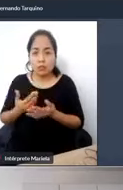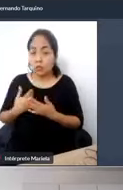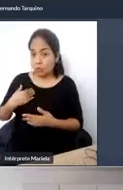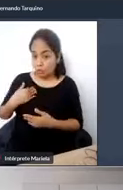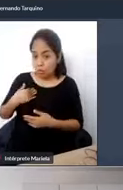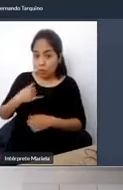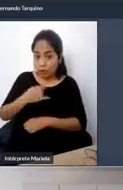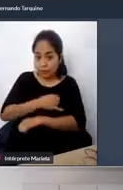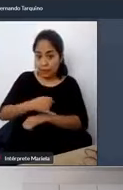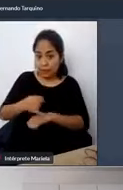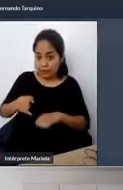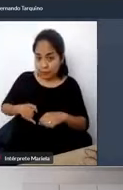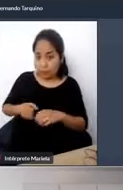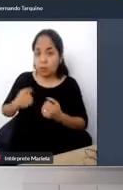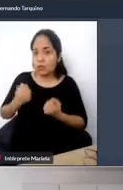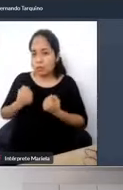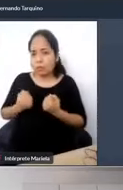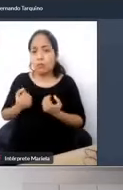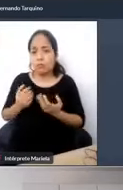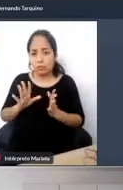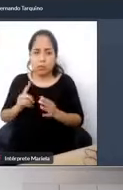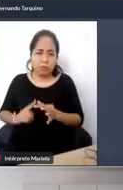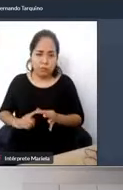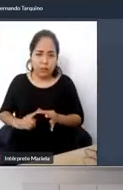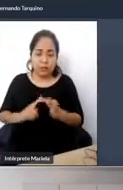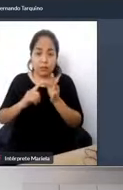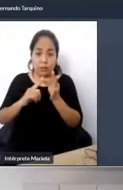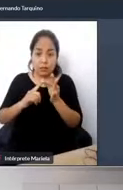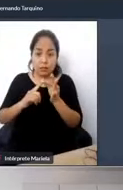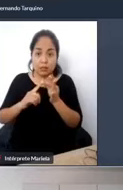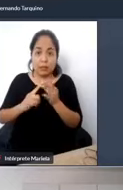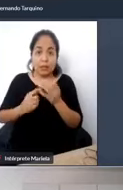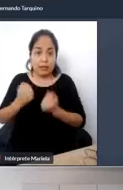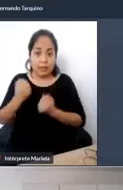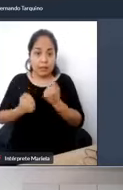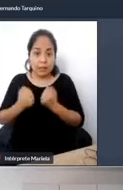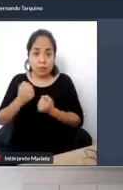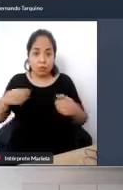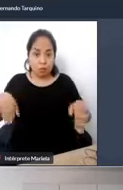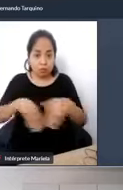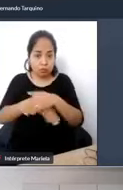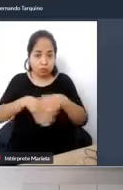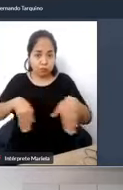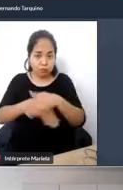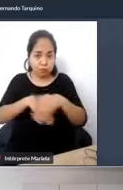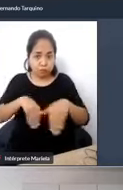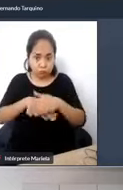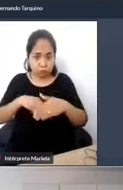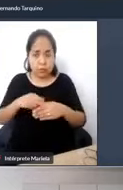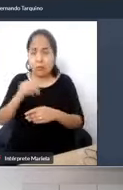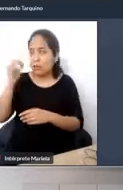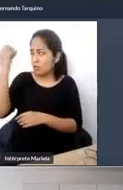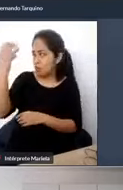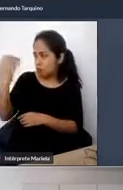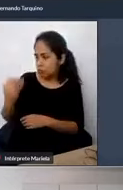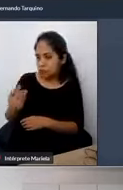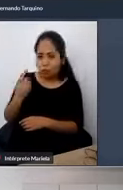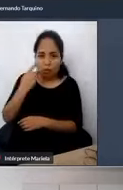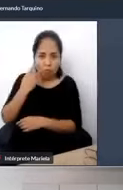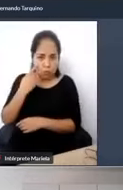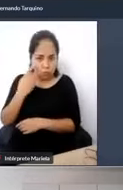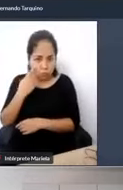transporte y soy especialista en ingeniería de tránsito urbano, Entonces, conozco mucho este tema, sobre todo de semaforización avanzada de